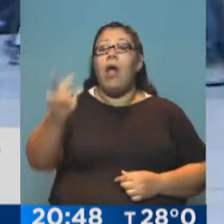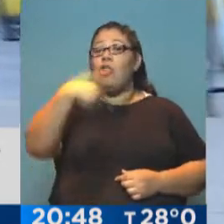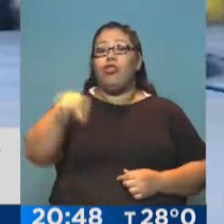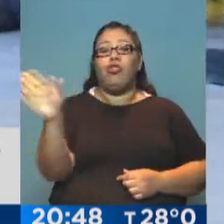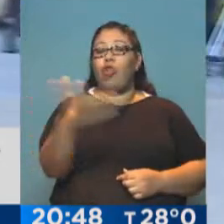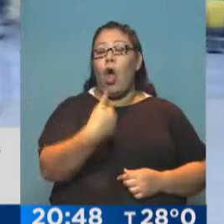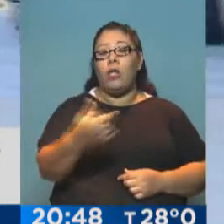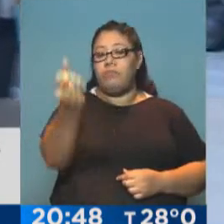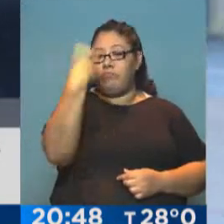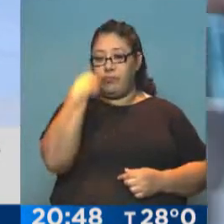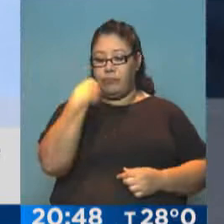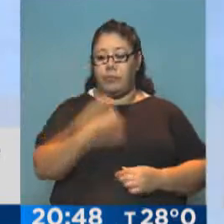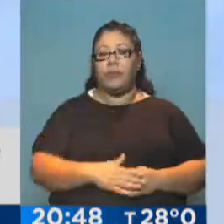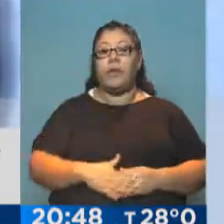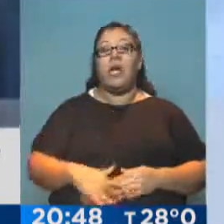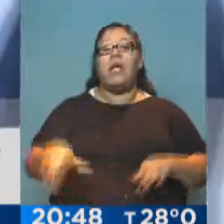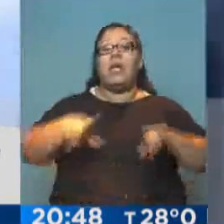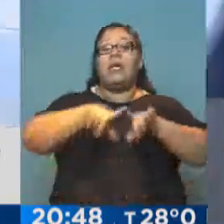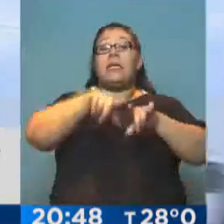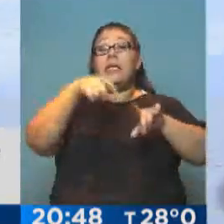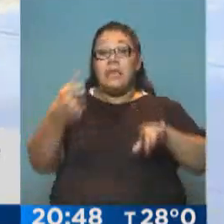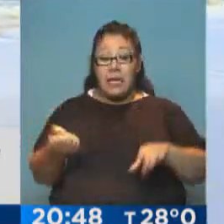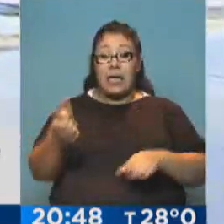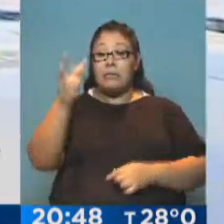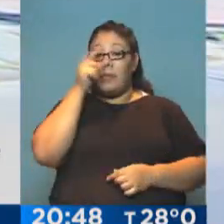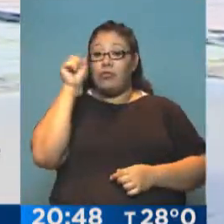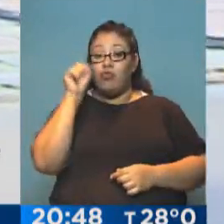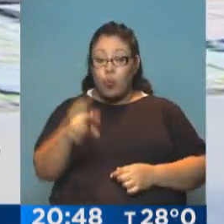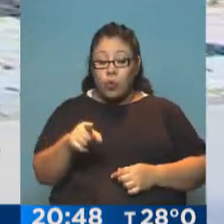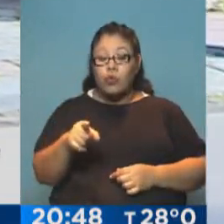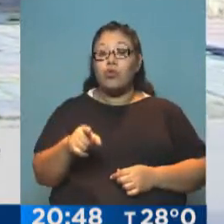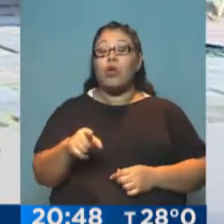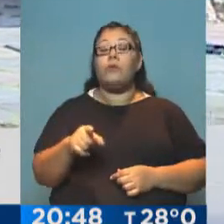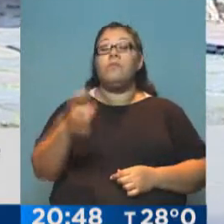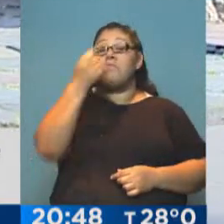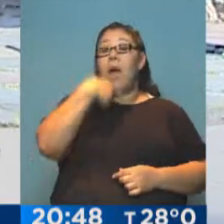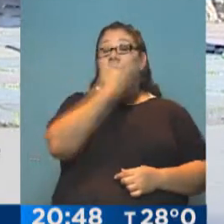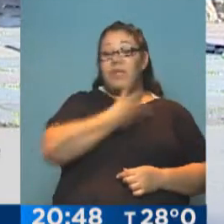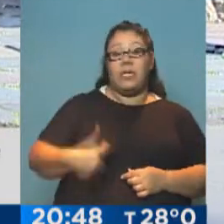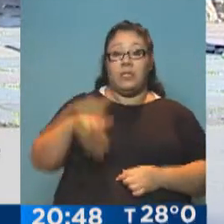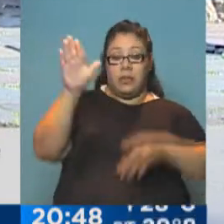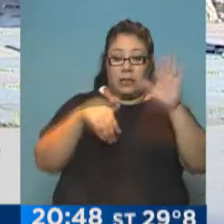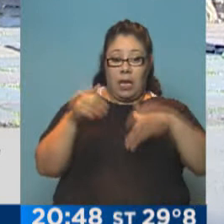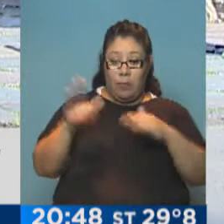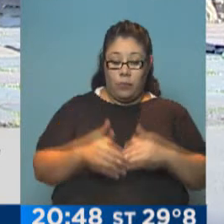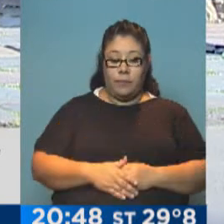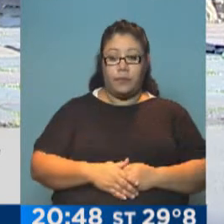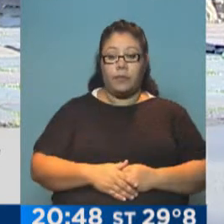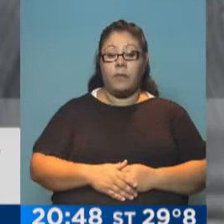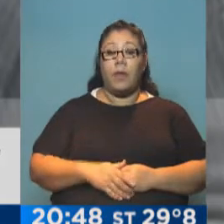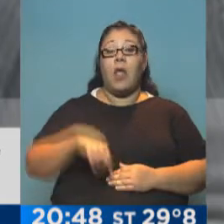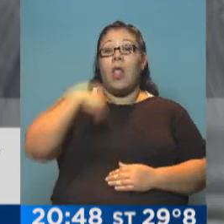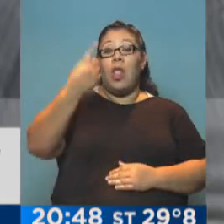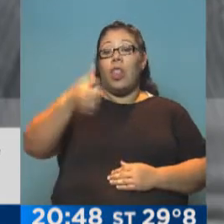Las hijas de Nisman fueron convocadas por Mauricio Macri a la Quinta de Olivos. Yara y Carla Nisman serán recibidas este